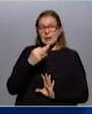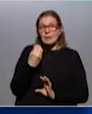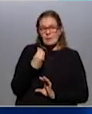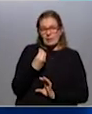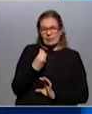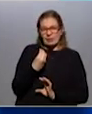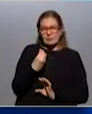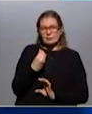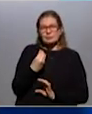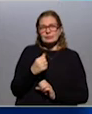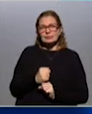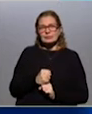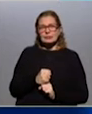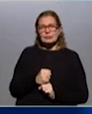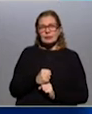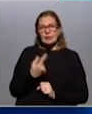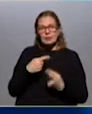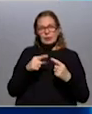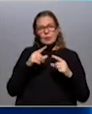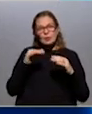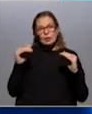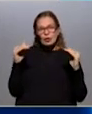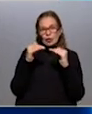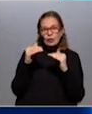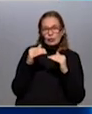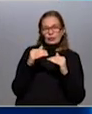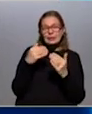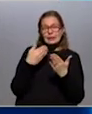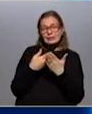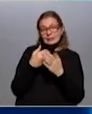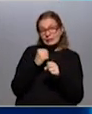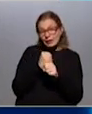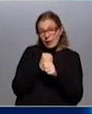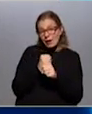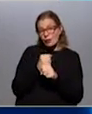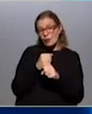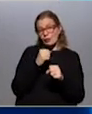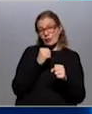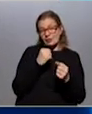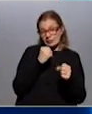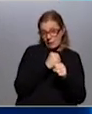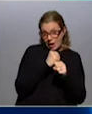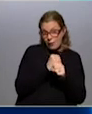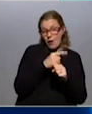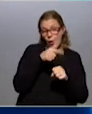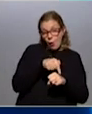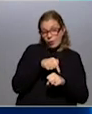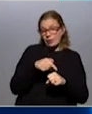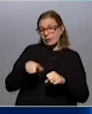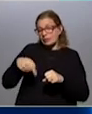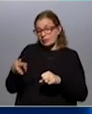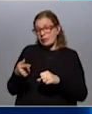básicamente de la configuración o de la interacción de la tasa de empleo y la tasa de actividad lo que surge es que la tasa de desempleo